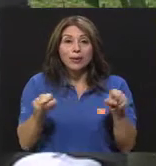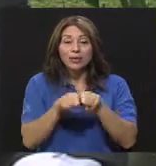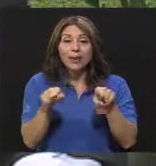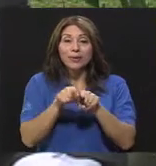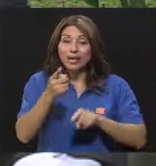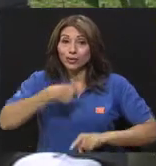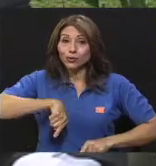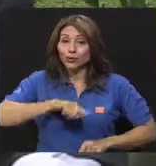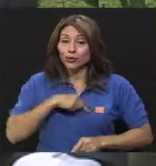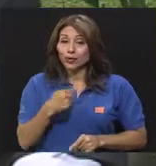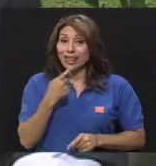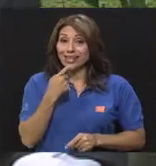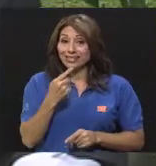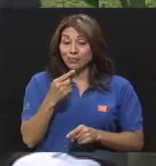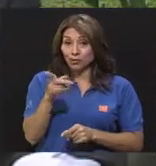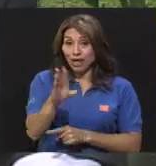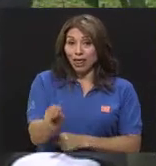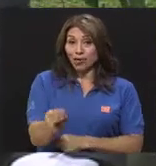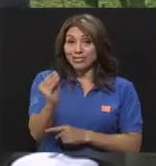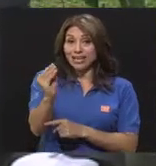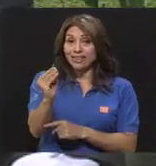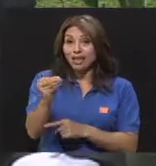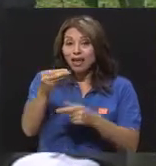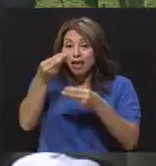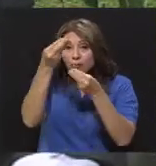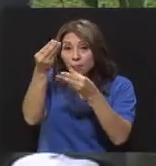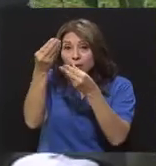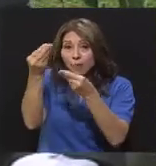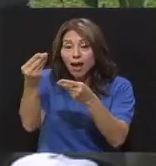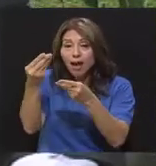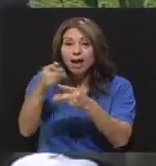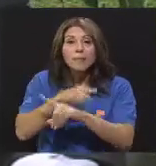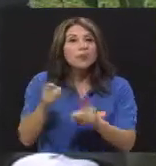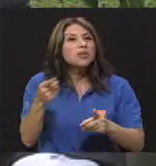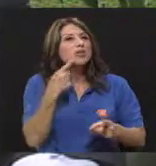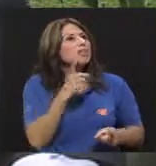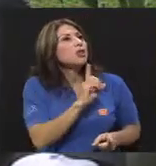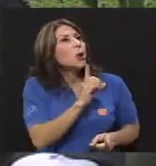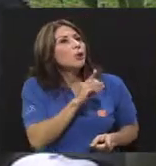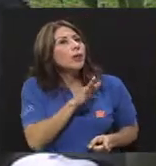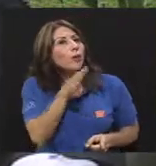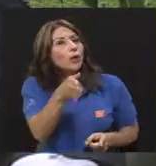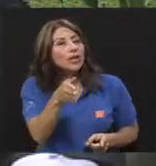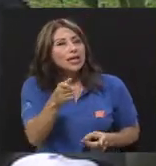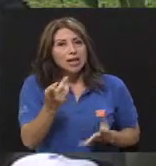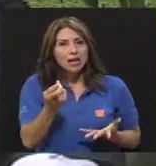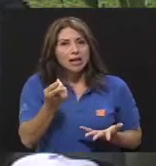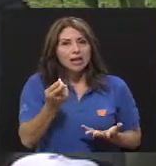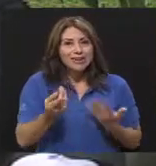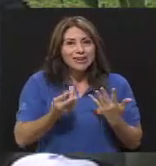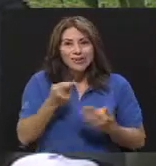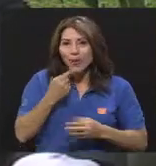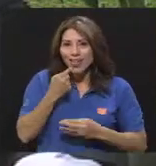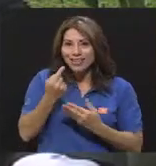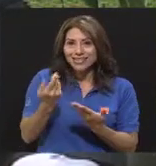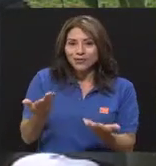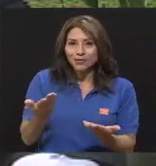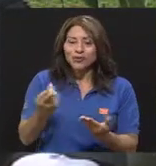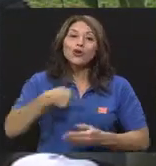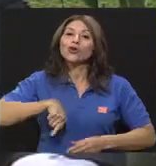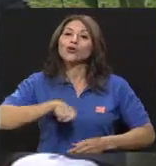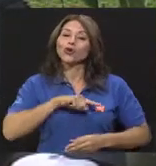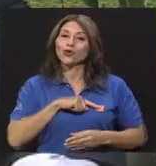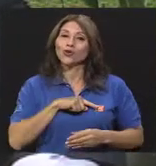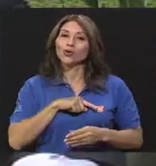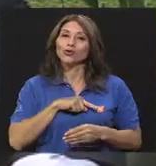esto al adolescente y no le decimos dónde puedo ir. Y cuando le decimos ¿y dónde voy? Ahí es donde tenemos nosotros desde salud una responsabilidad